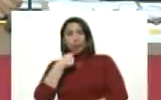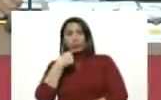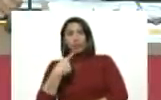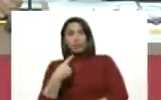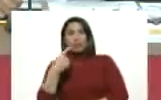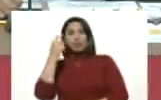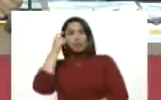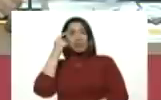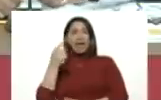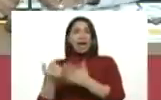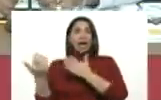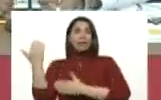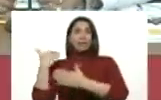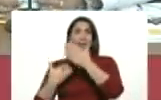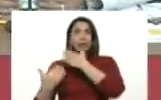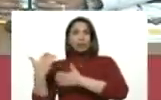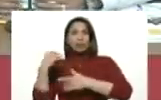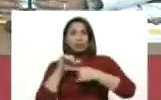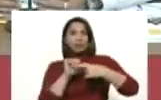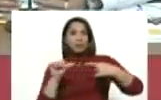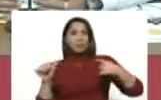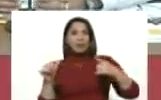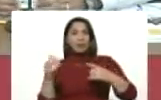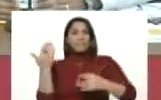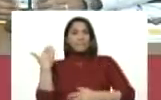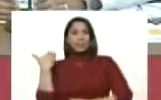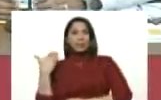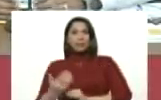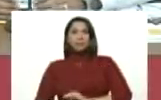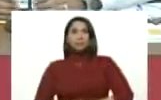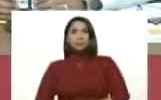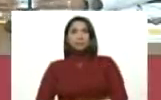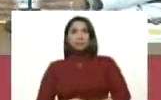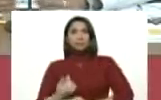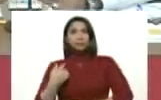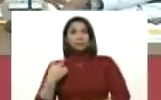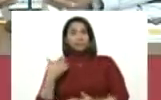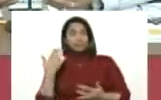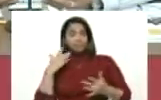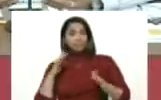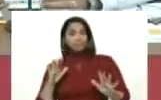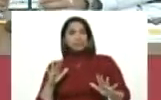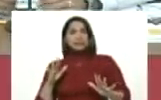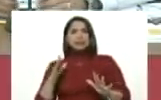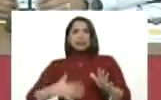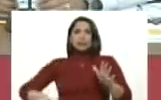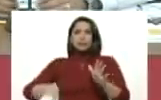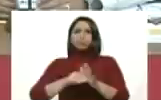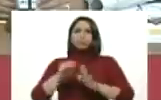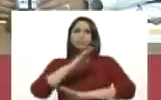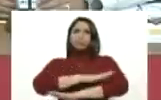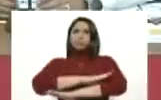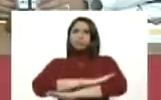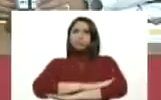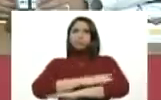anteriores, la semana pasada. Ha habido, bueno, una retoma de la disciplina.